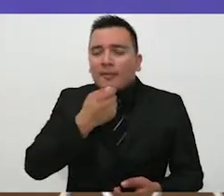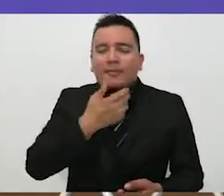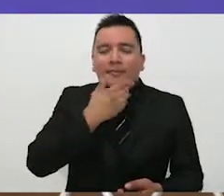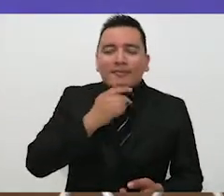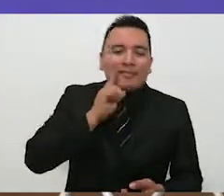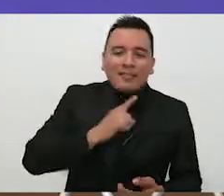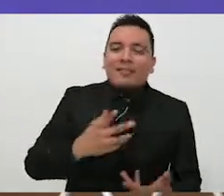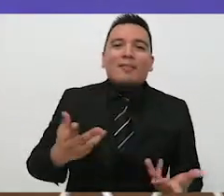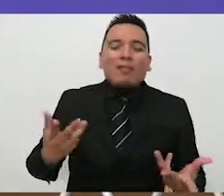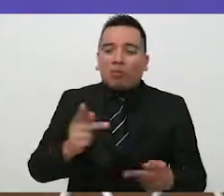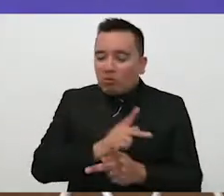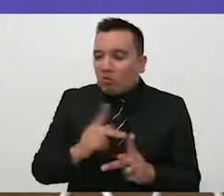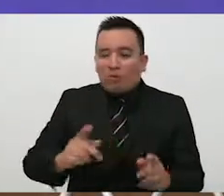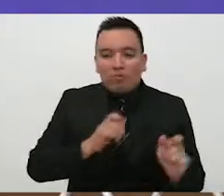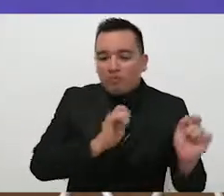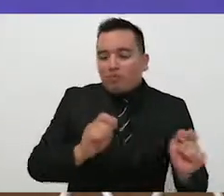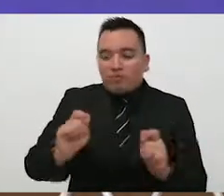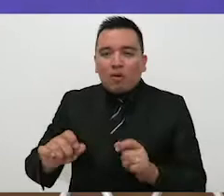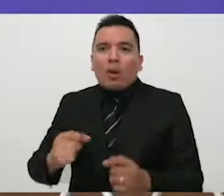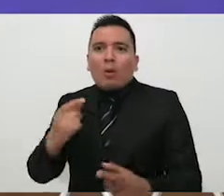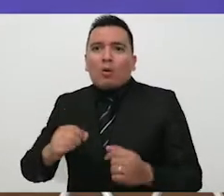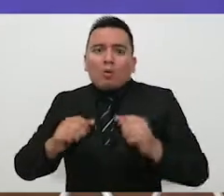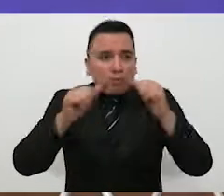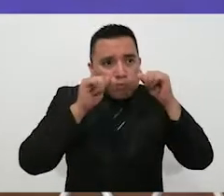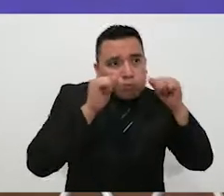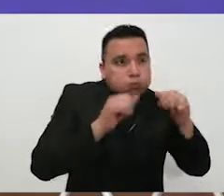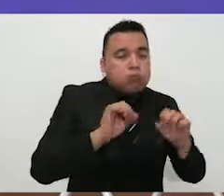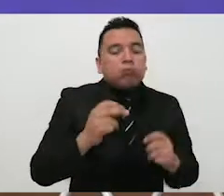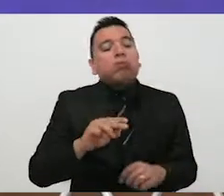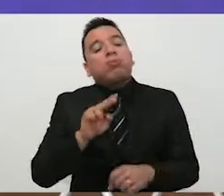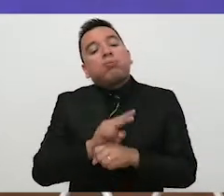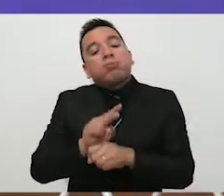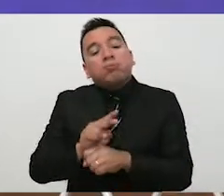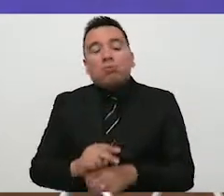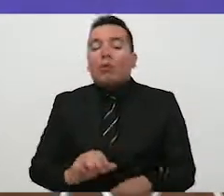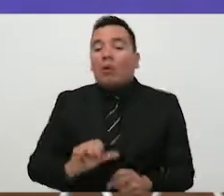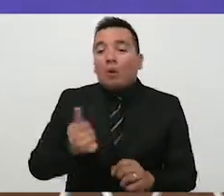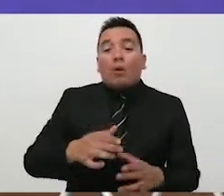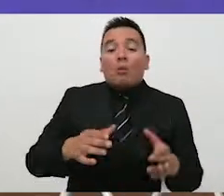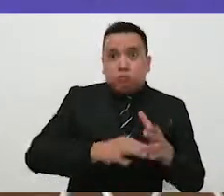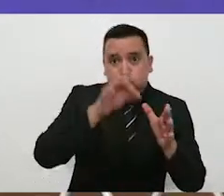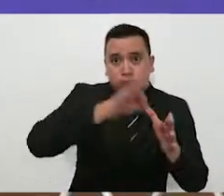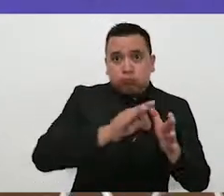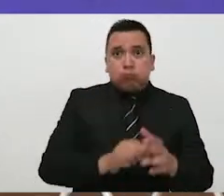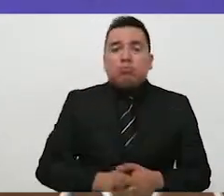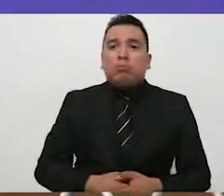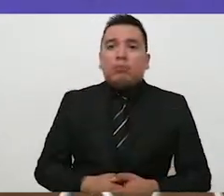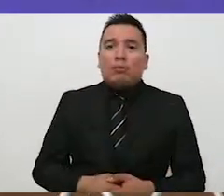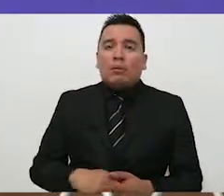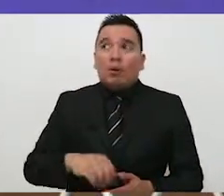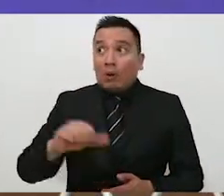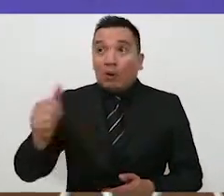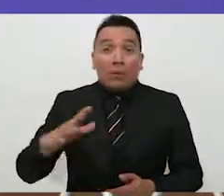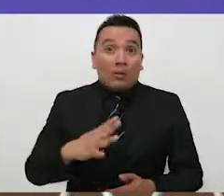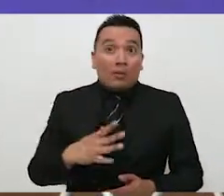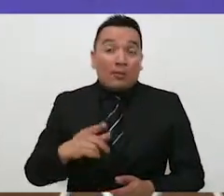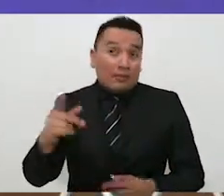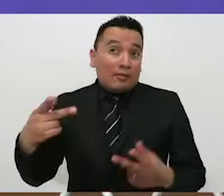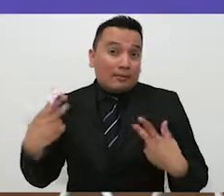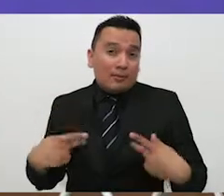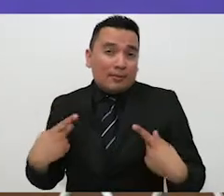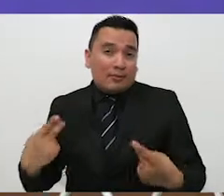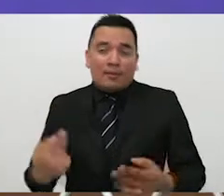Unos son los que escuchan, unos son los que observan, otros son los que votan, otros son los candidatos, ellos hacen sus